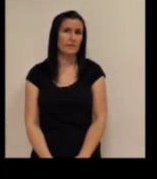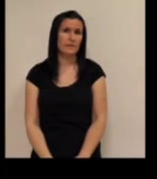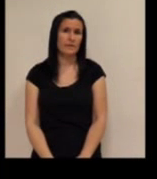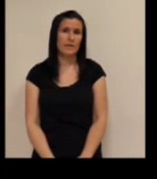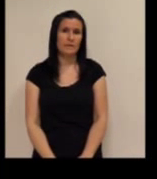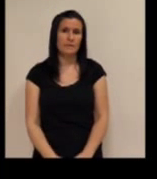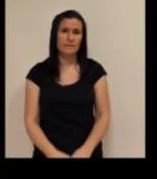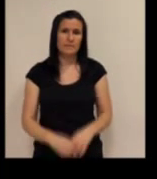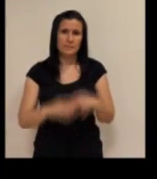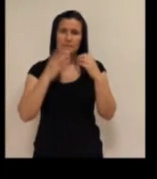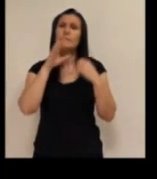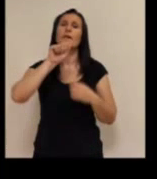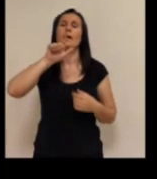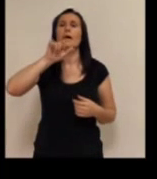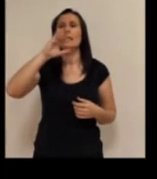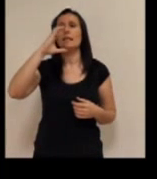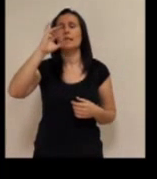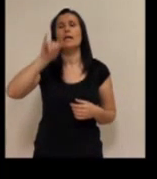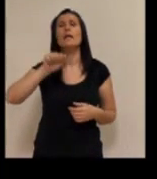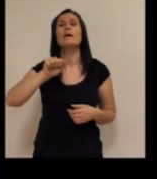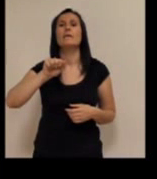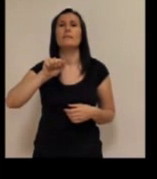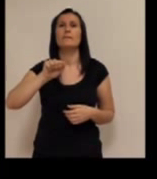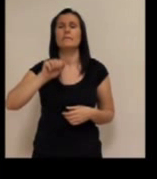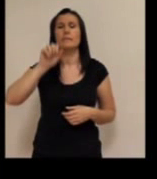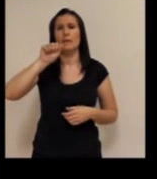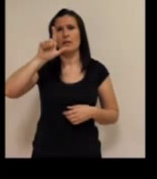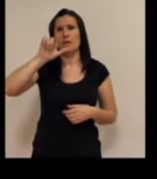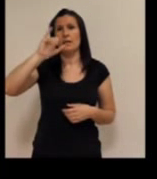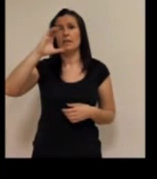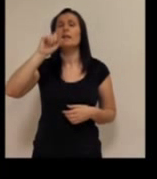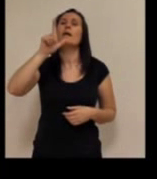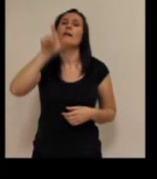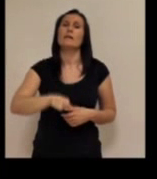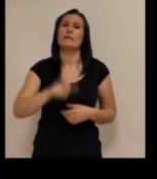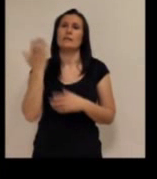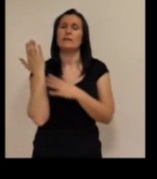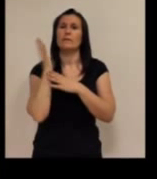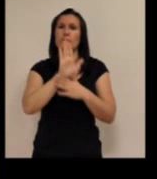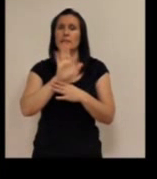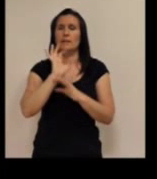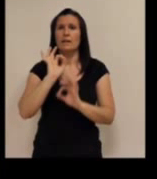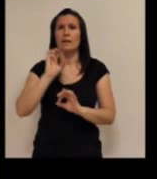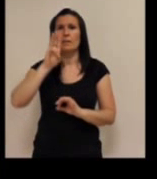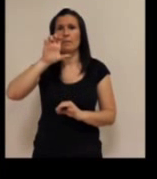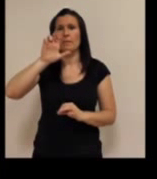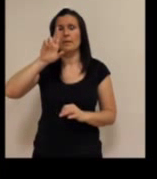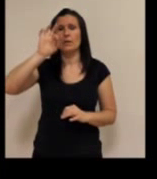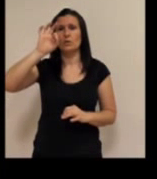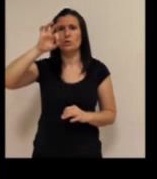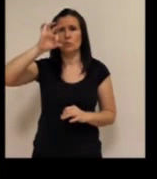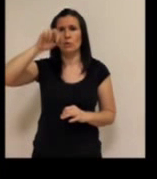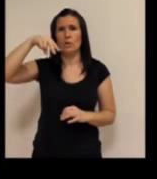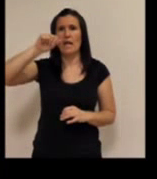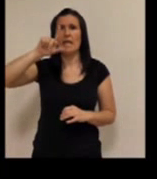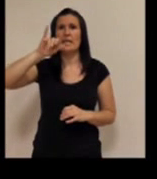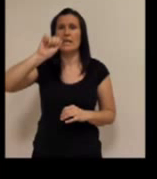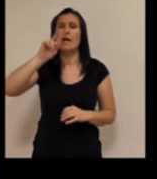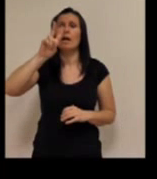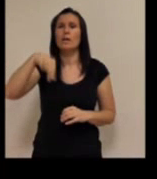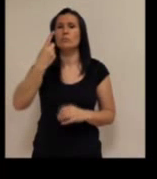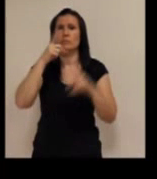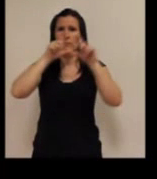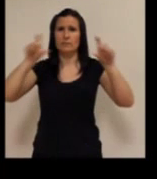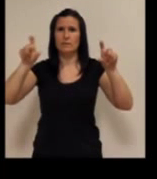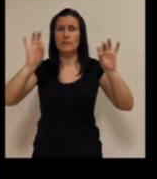Pues Alicia, Alicia representa a Personalia. Personalia es